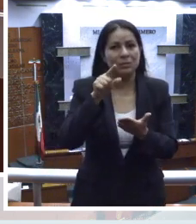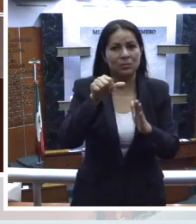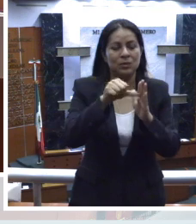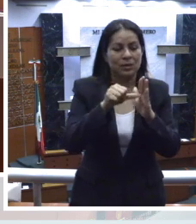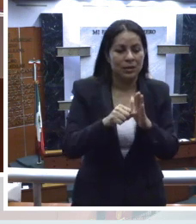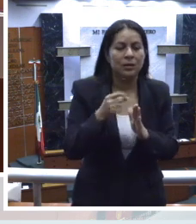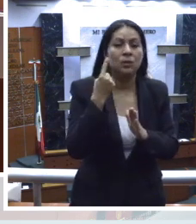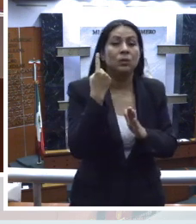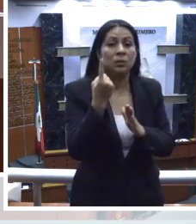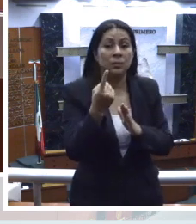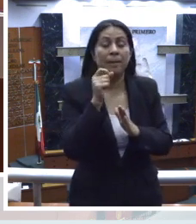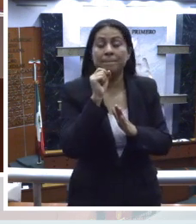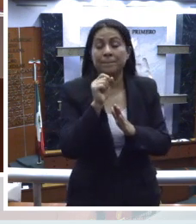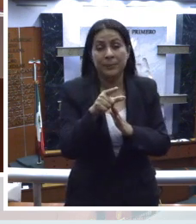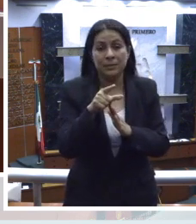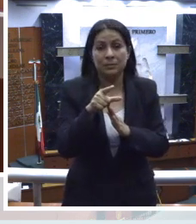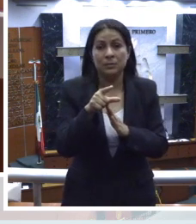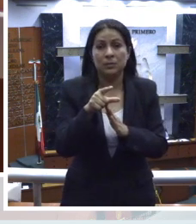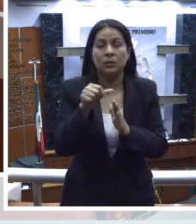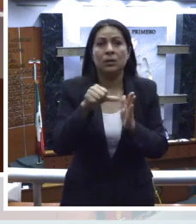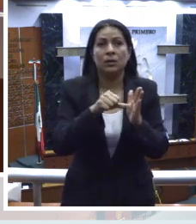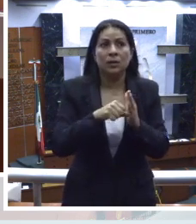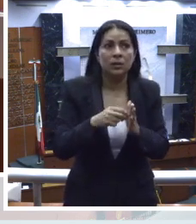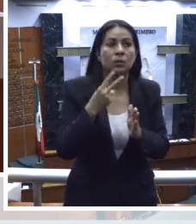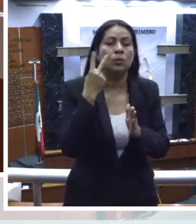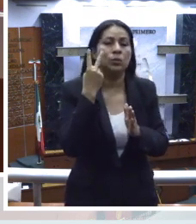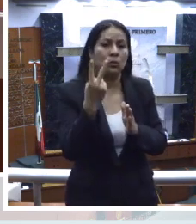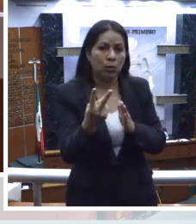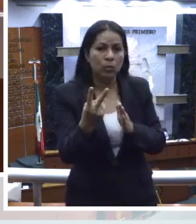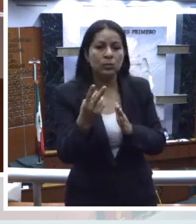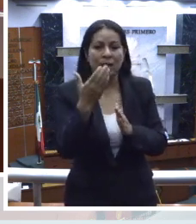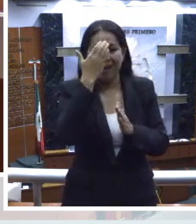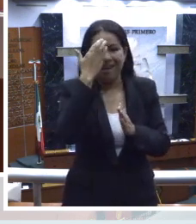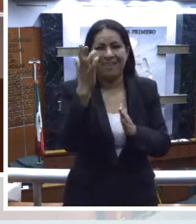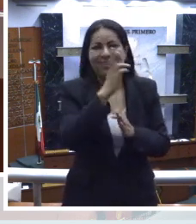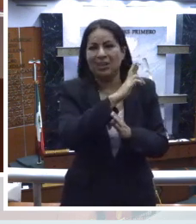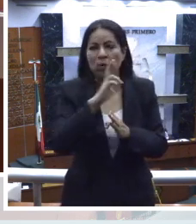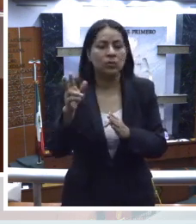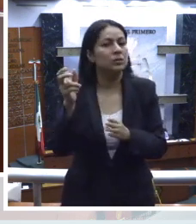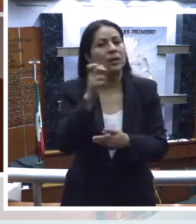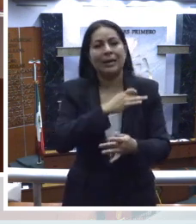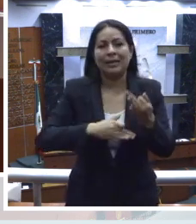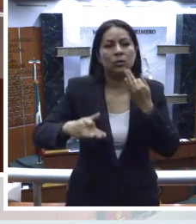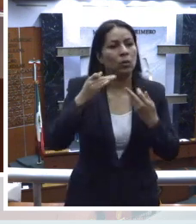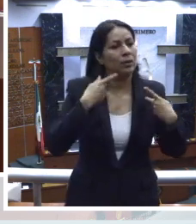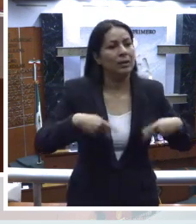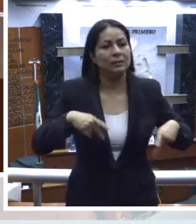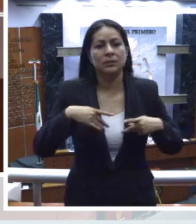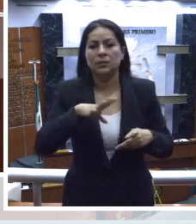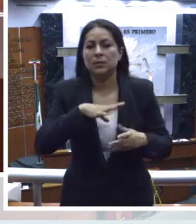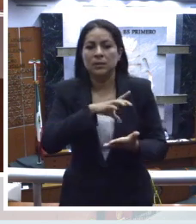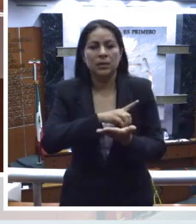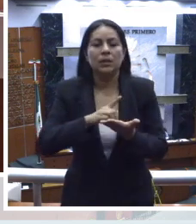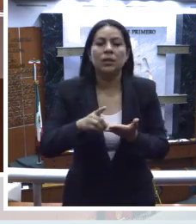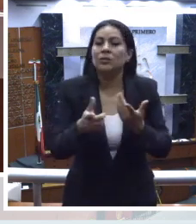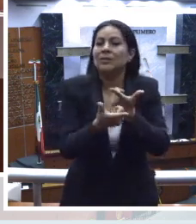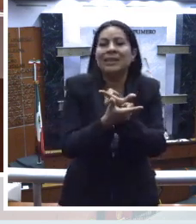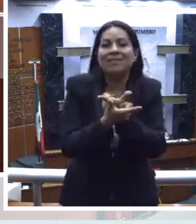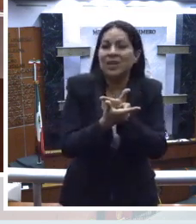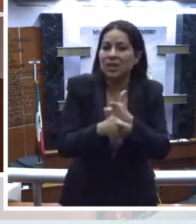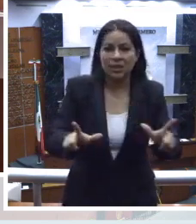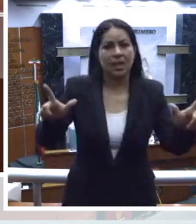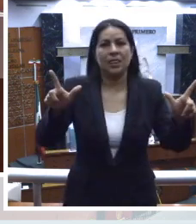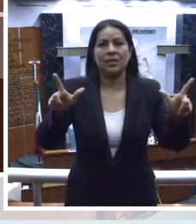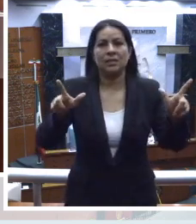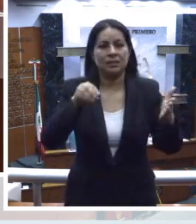artículo primero, por su parte, el artículo segundo, reconoce que toda persona tiene los derechos y libertades